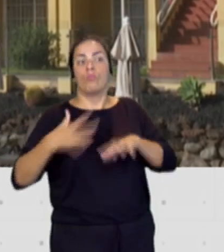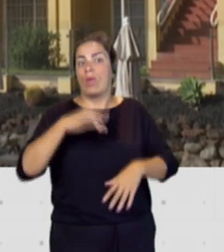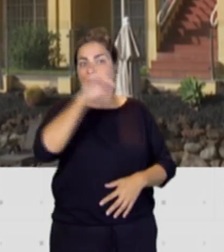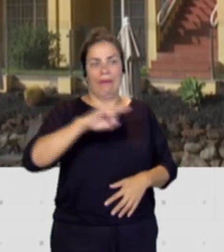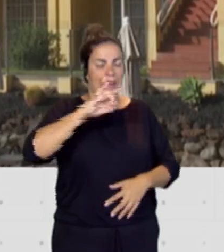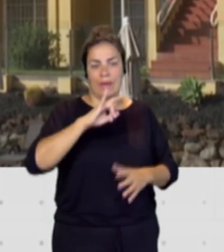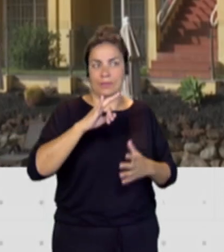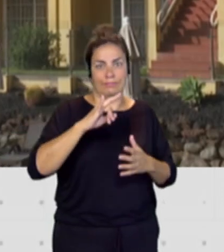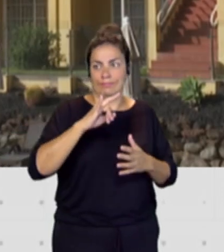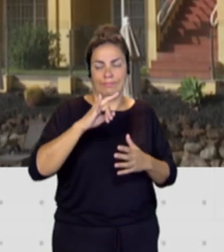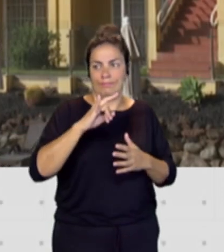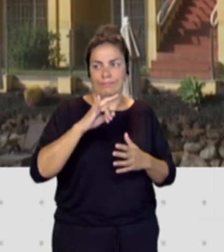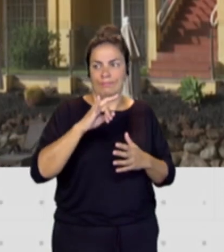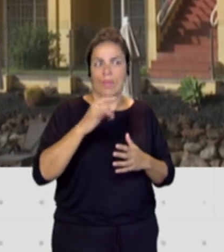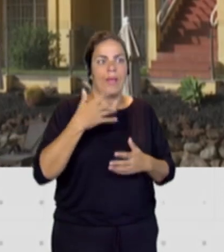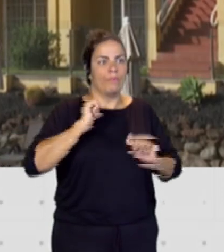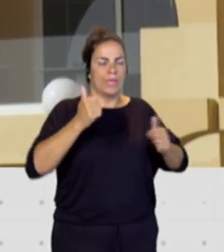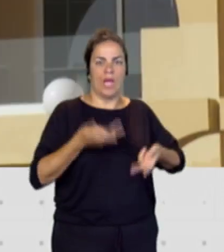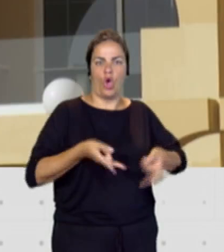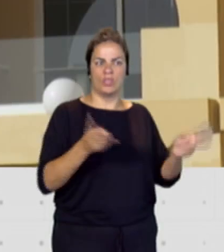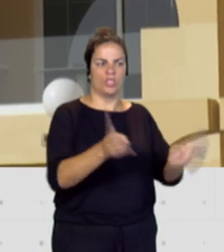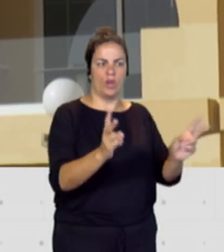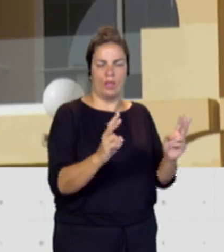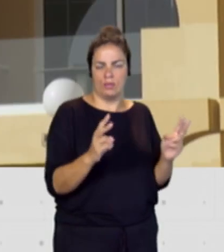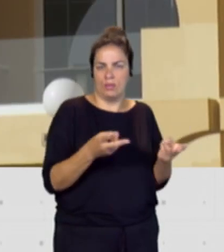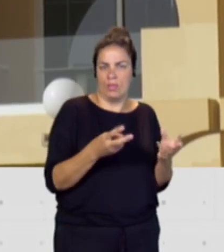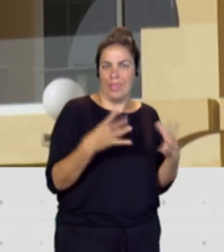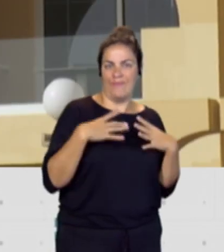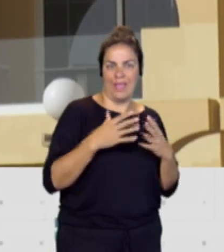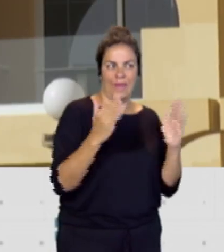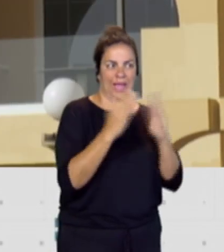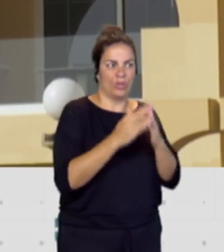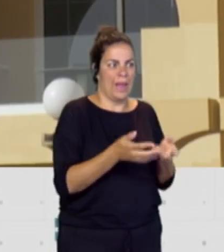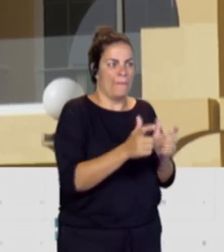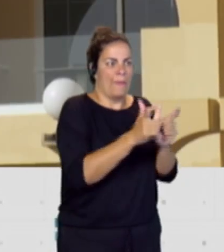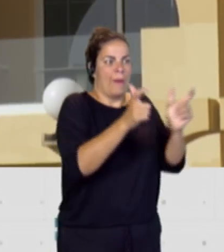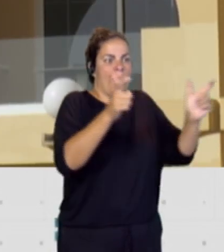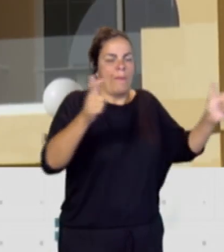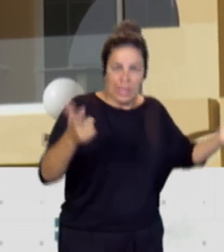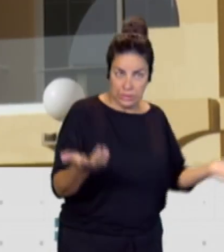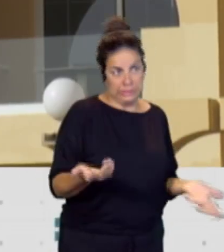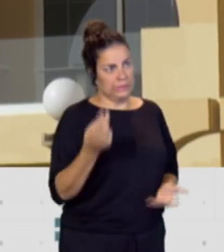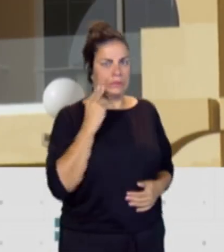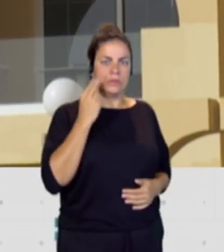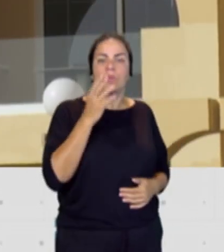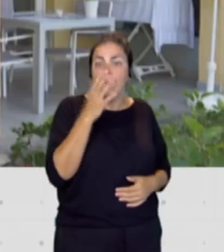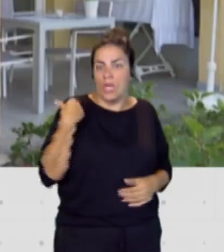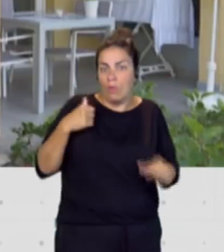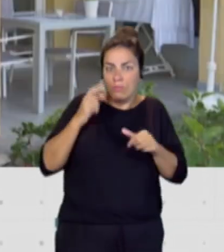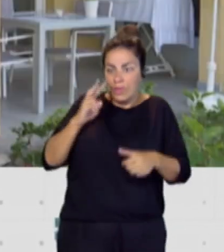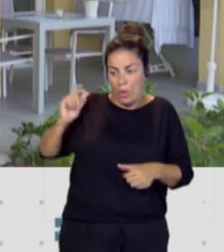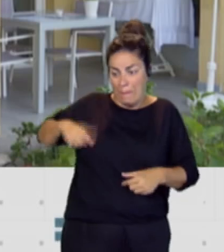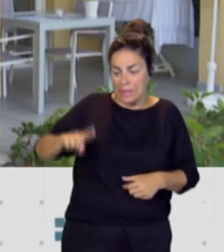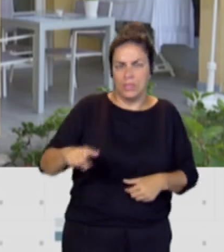de concesiones de viviendas vacacionales de esas autorizaciones hemos visto en los últimos meses como se ha disparado como